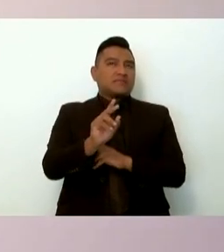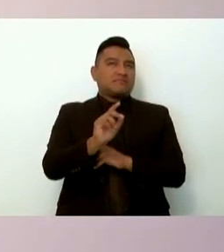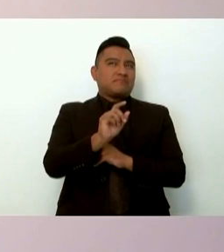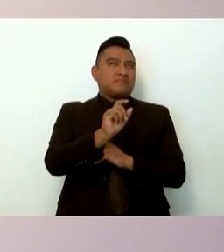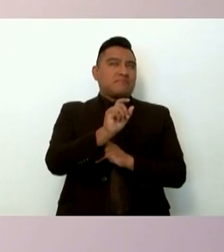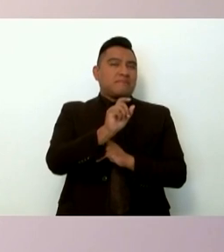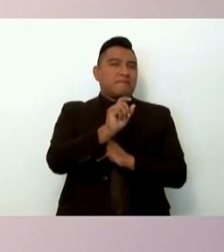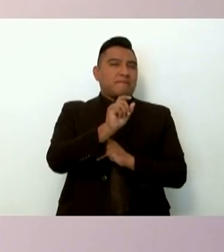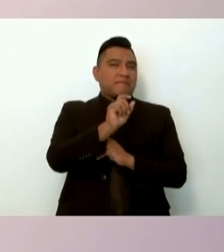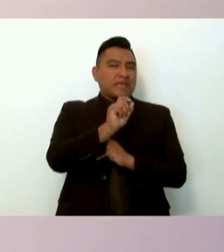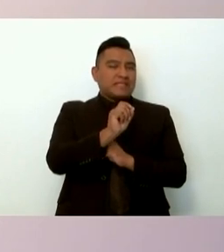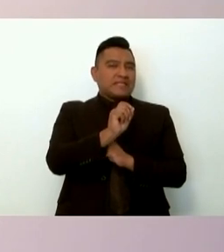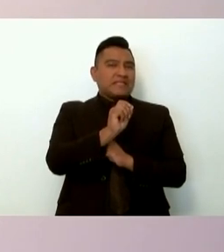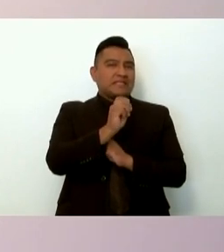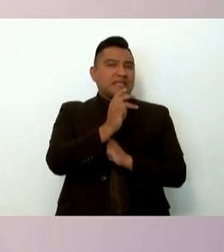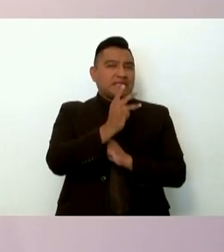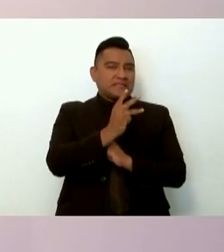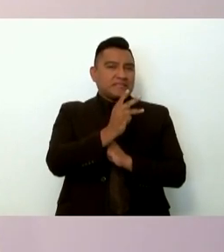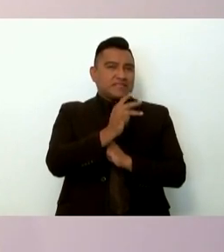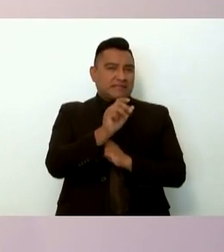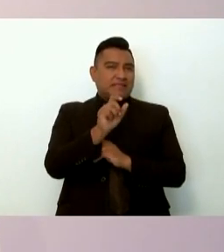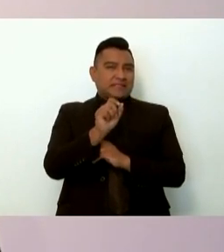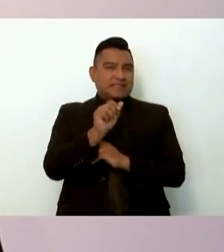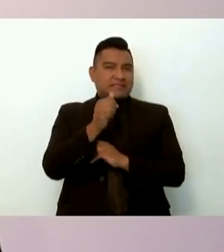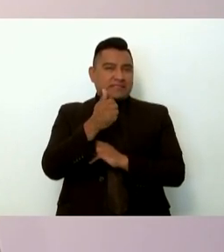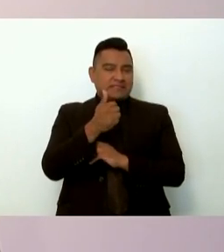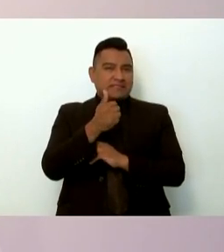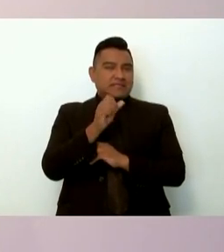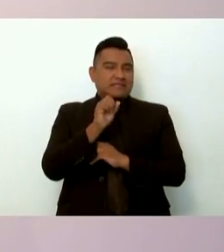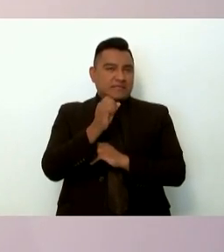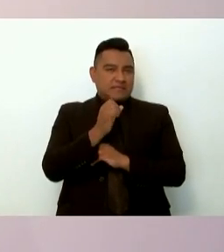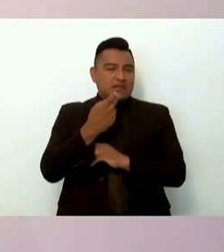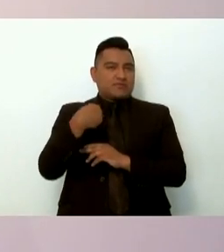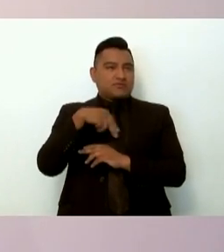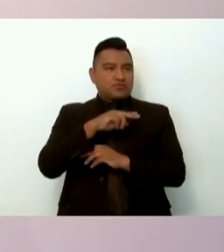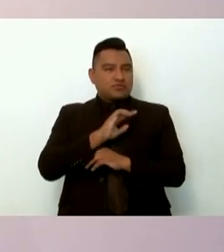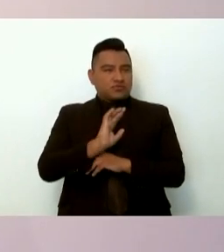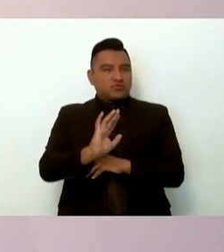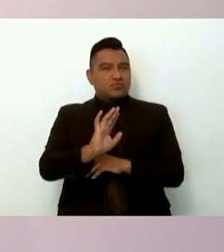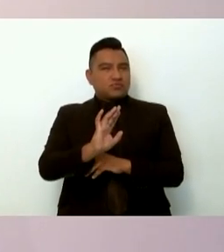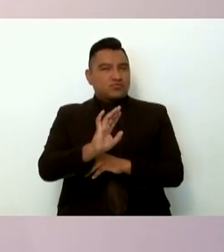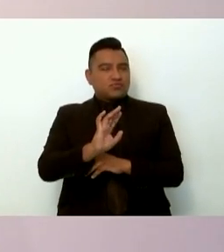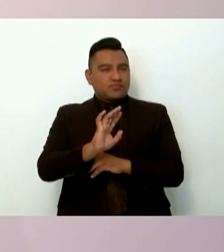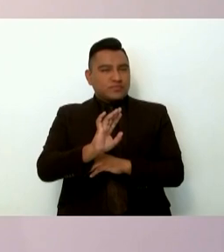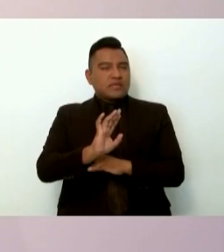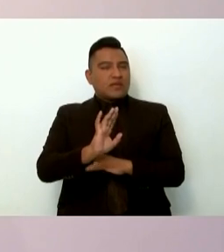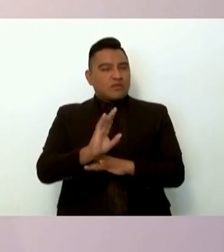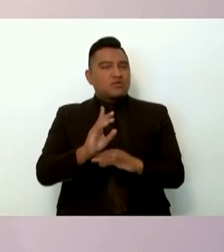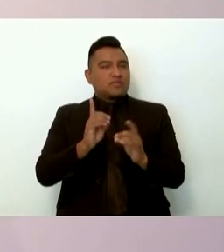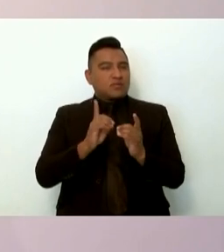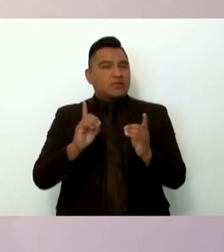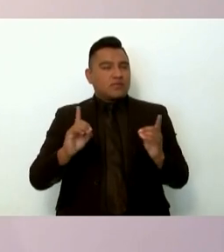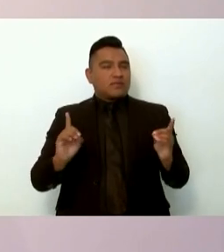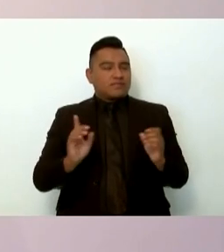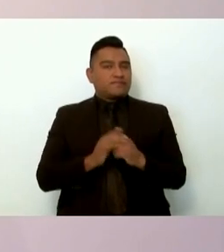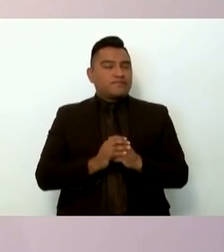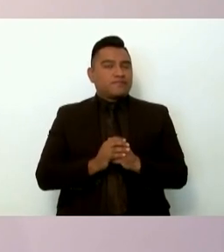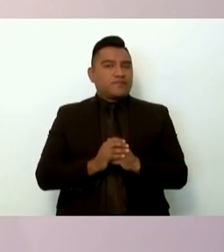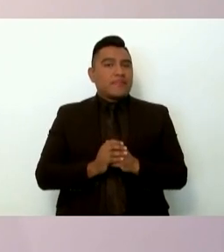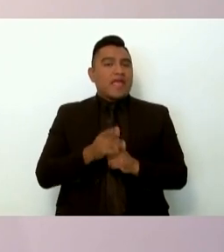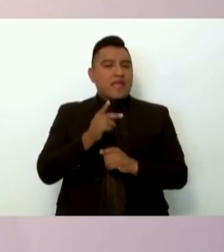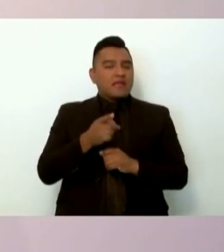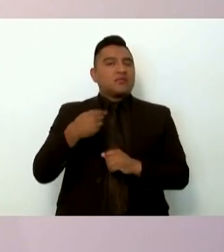las 23.05 horas del 26 de septiembre hemos realizado, en donde podemos